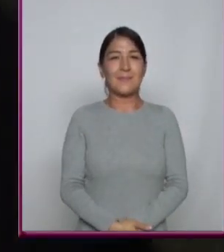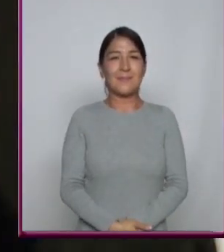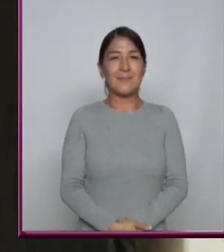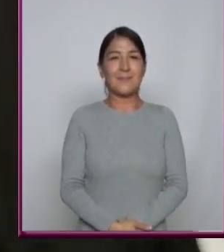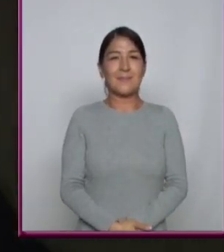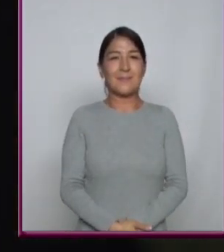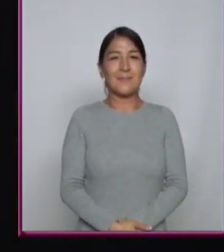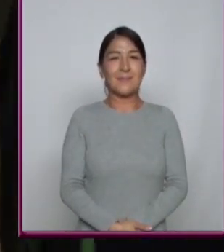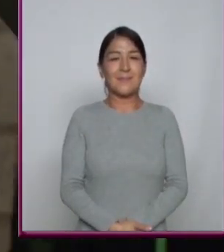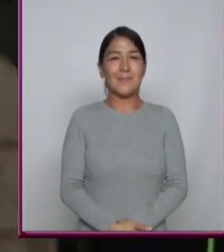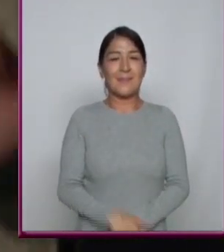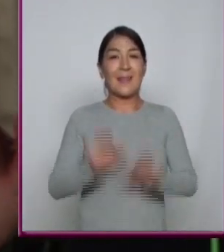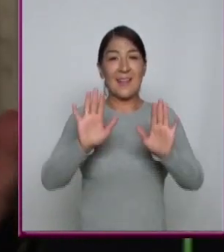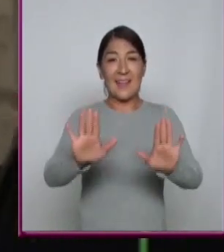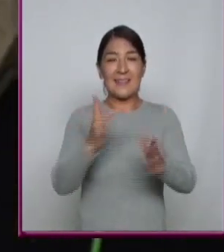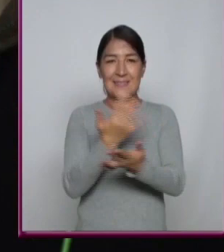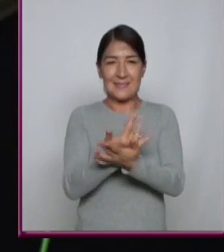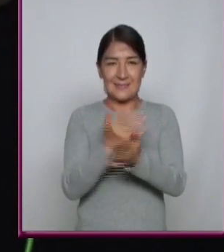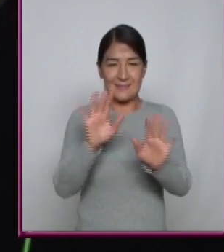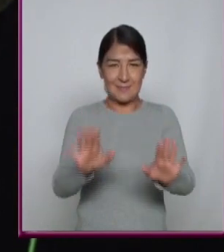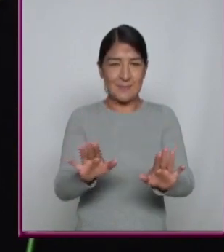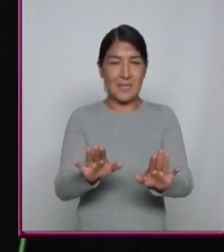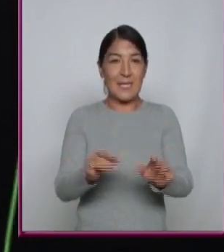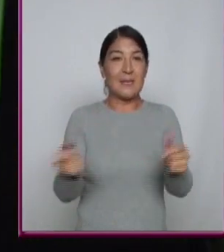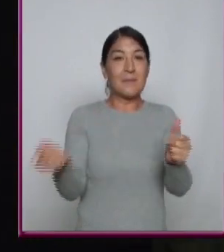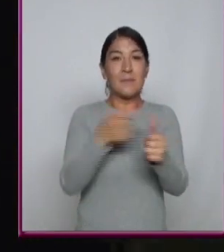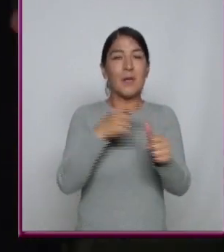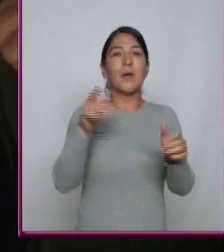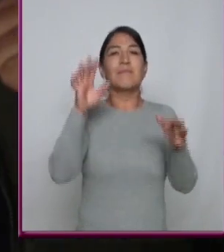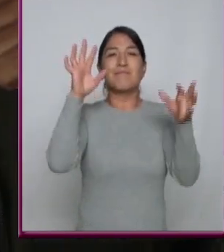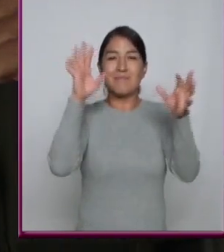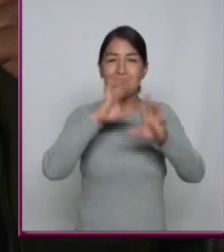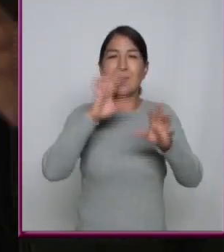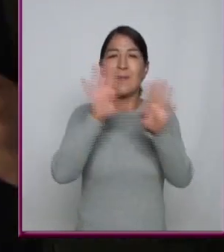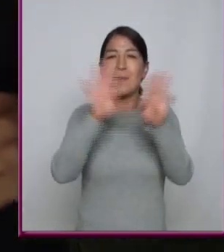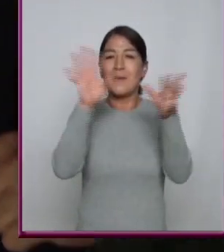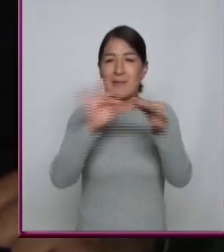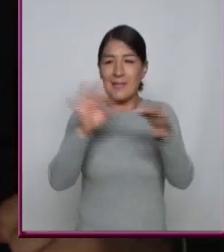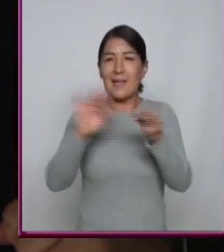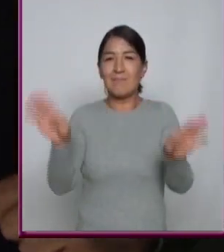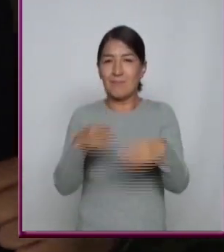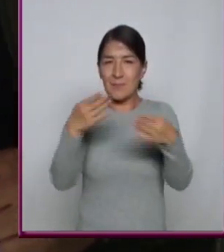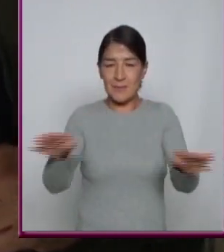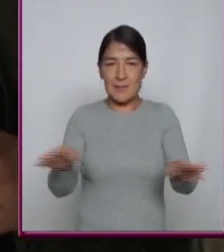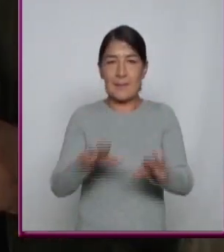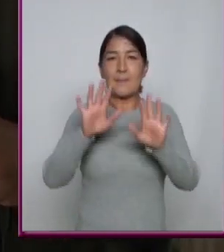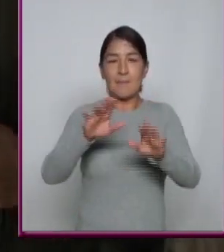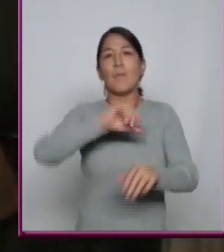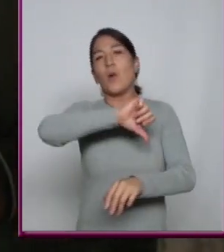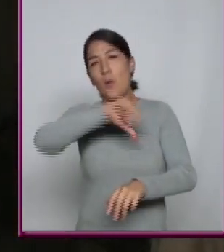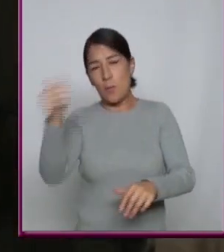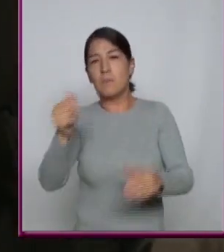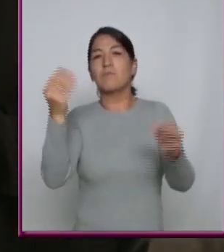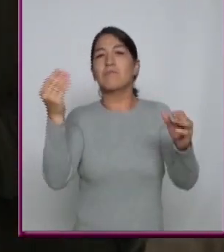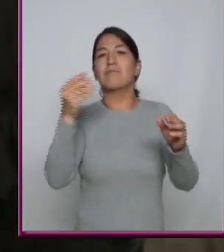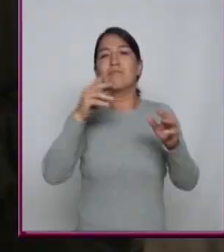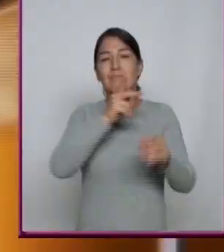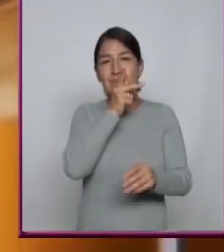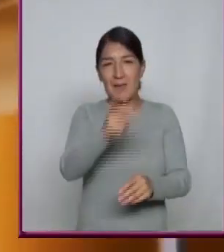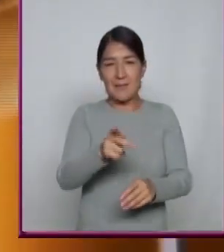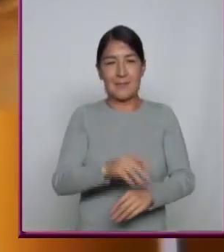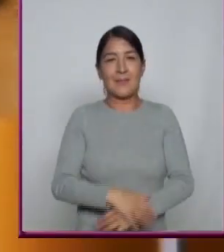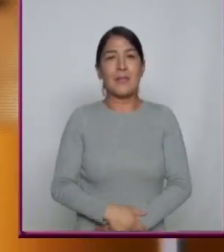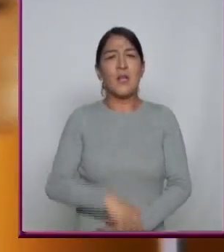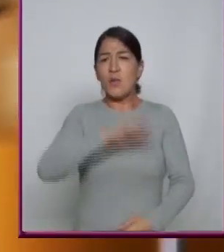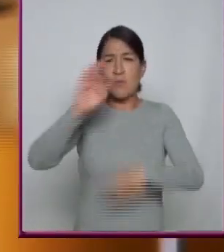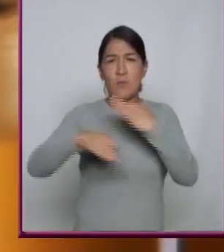Sí, pero no, espera Antes de hablar de esas notas musicales Vamos a hablar de otra clasificación La frecuencia en hertz